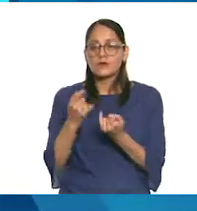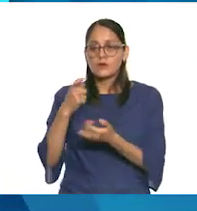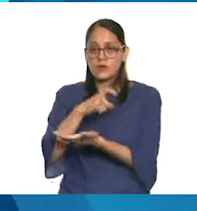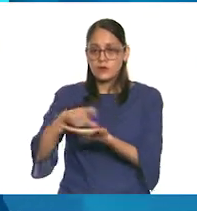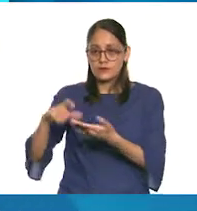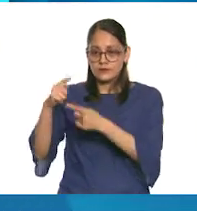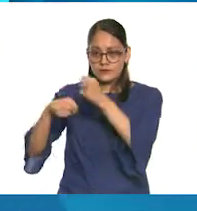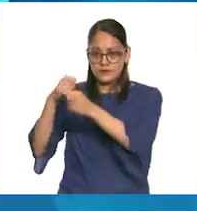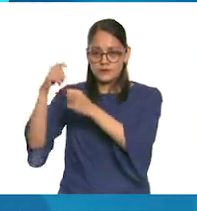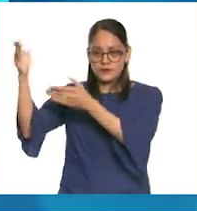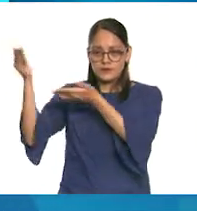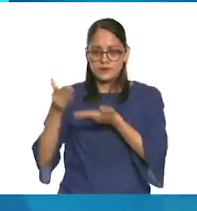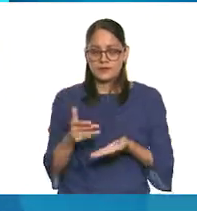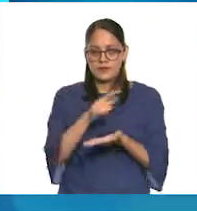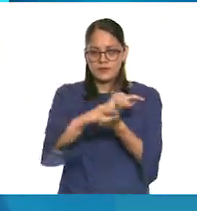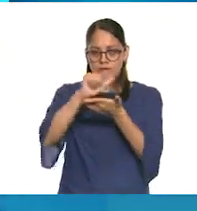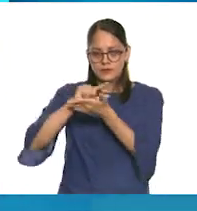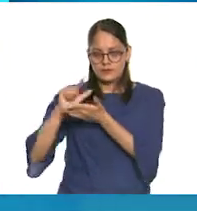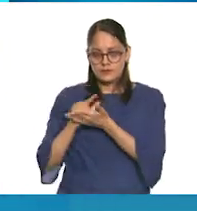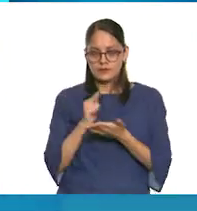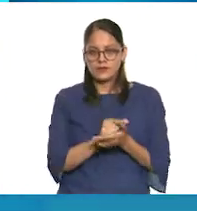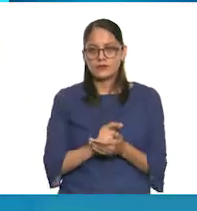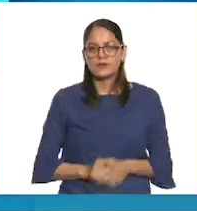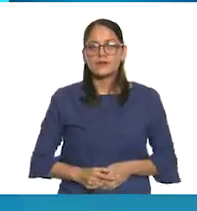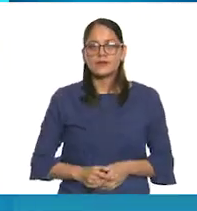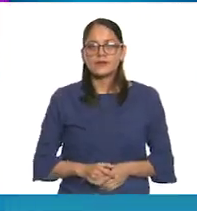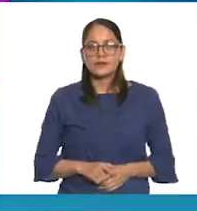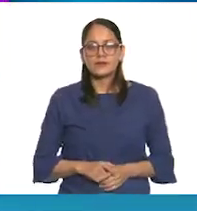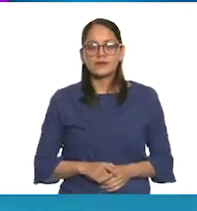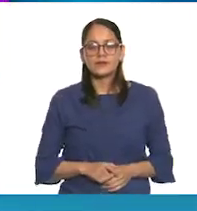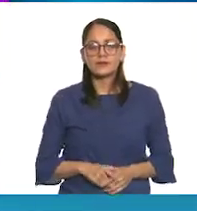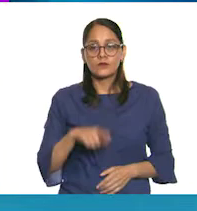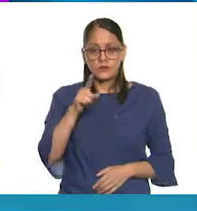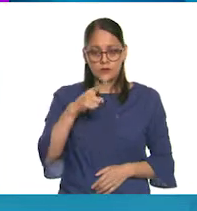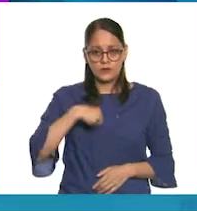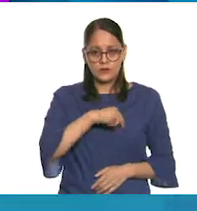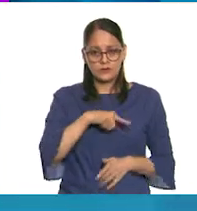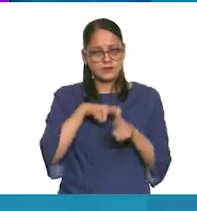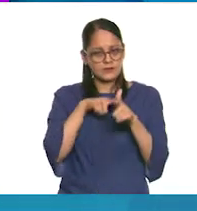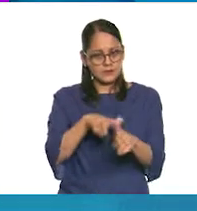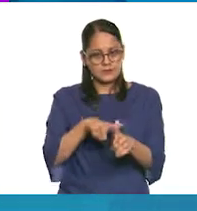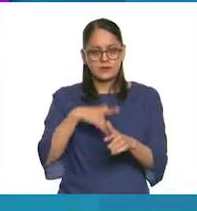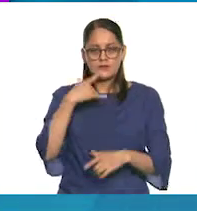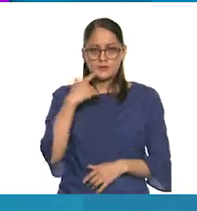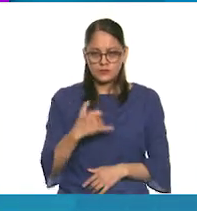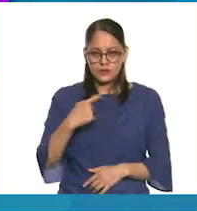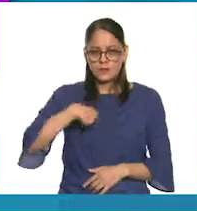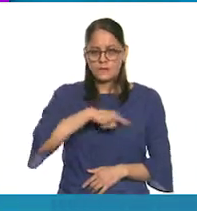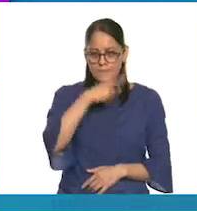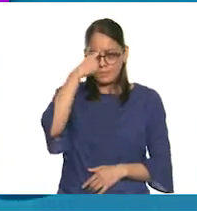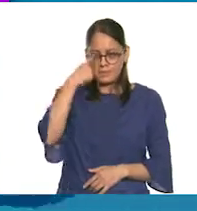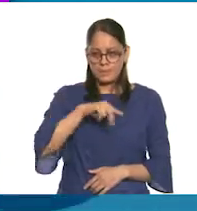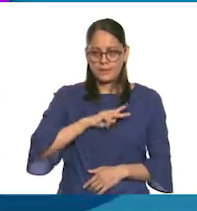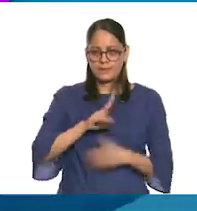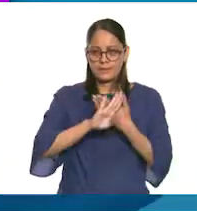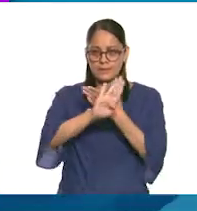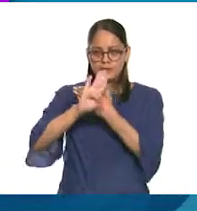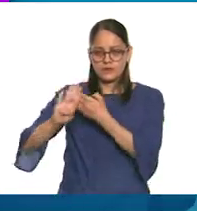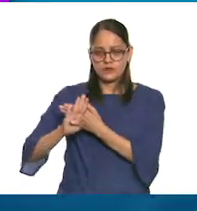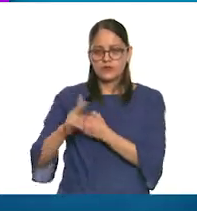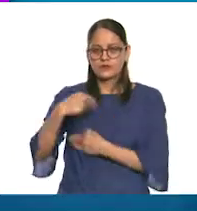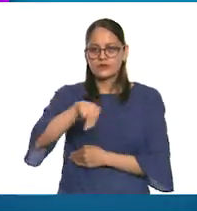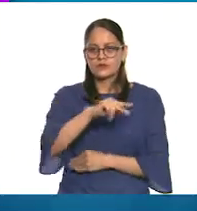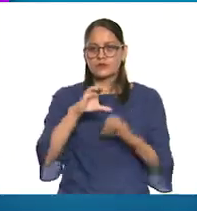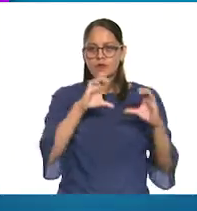las cosas que compres en la tienda o en el supermercado. Sigamos luchando juntos contra este virus cuidándonos los